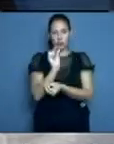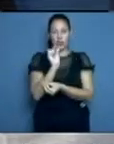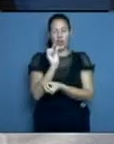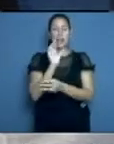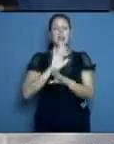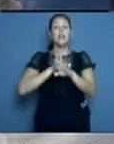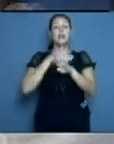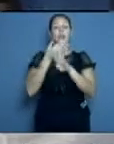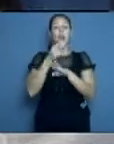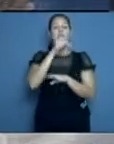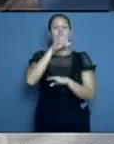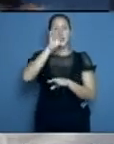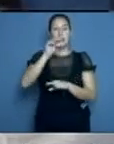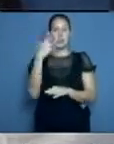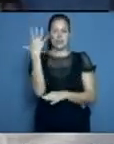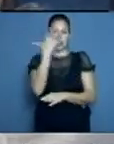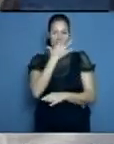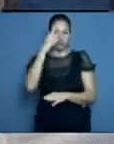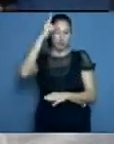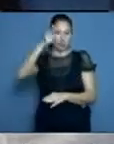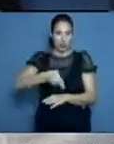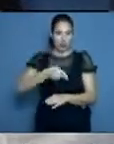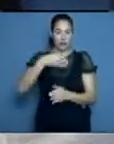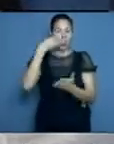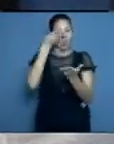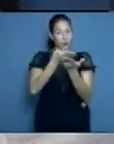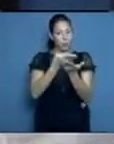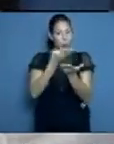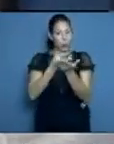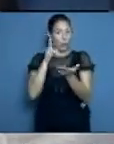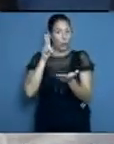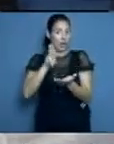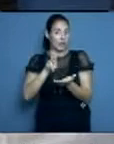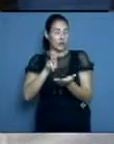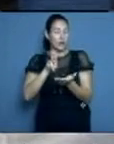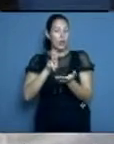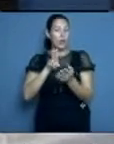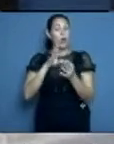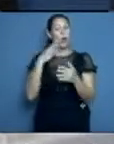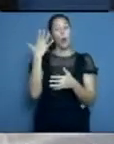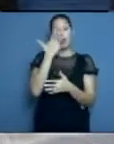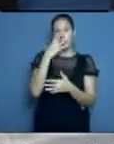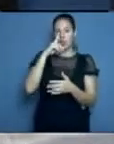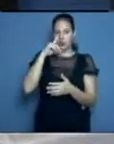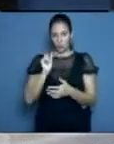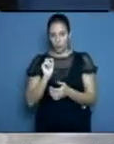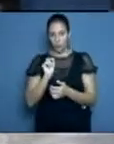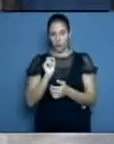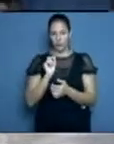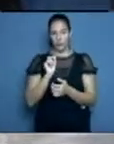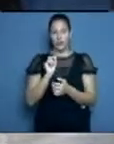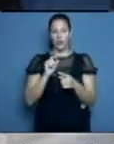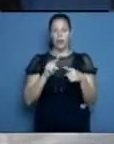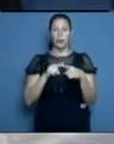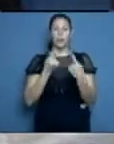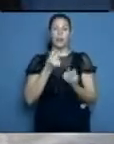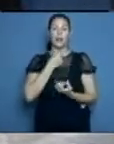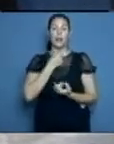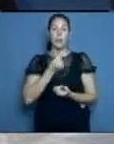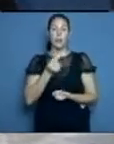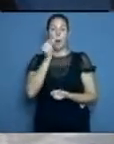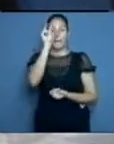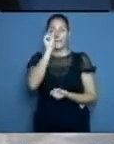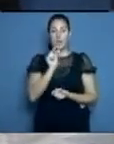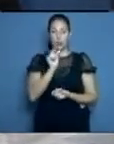distintos exámenes. O sea, en conclusión, el paciente con síntomas reales es que en los primeros cinco días de la enfermedad es el que se le hace el